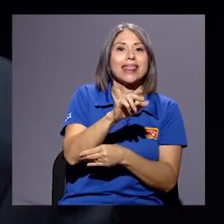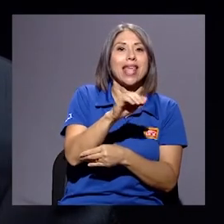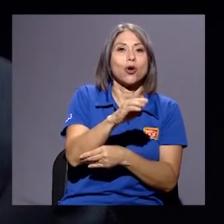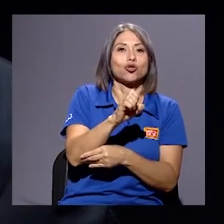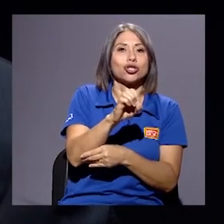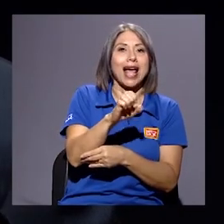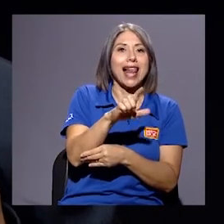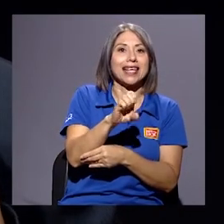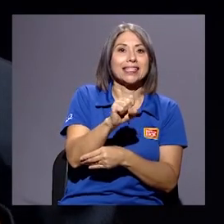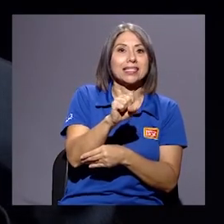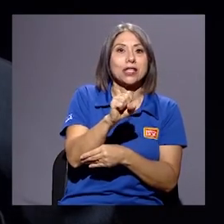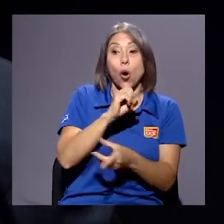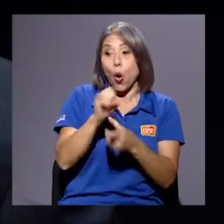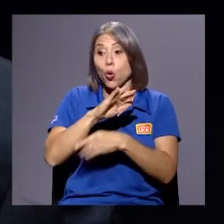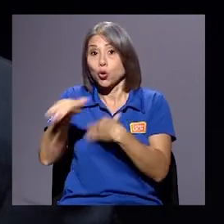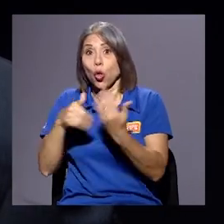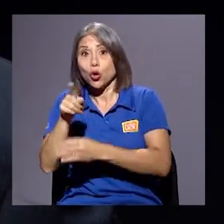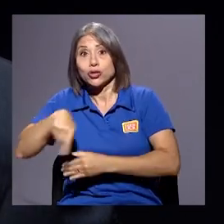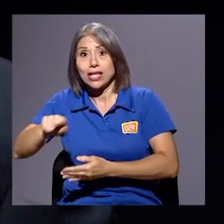votaron muchos católicos también.